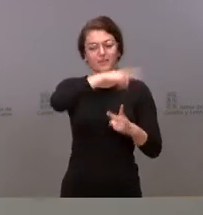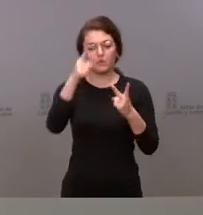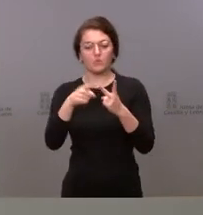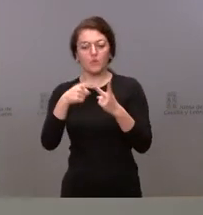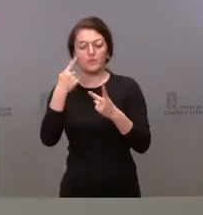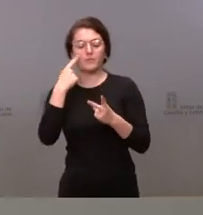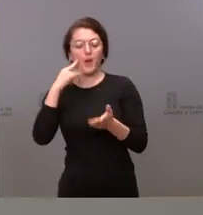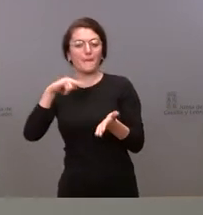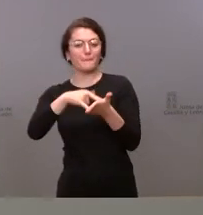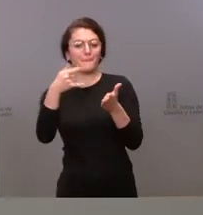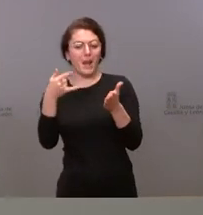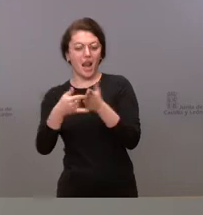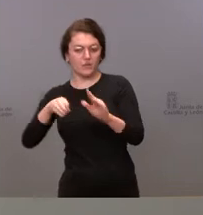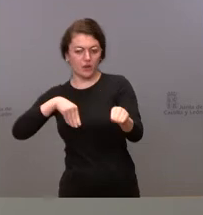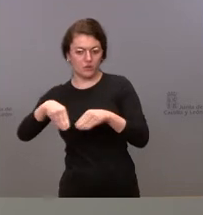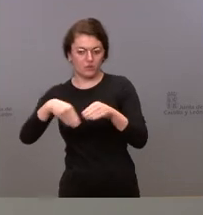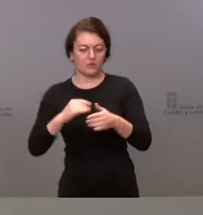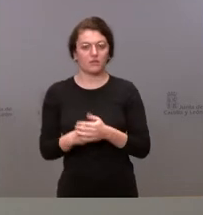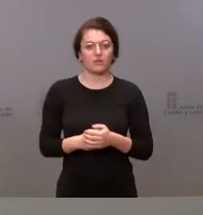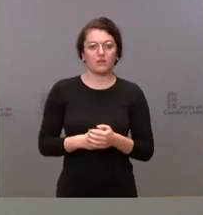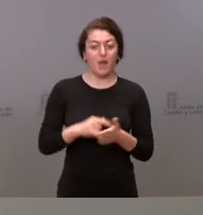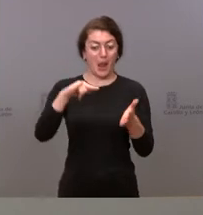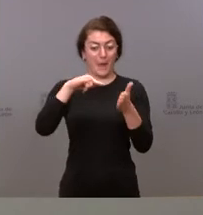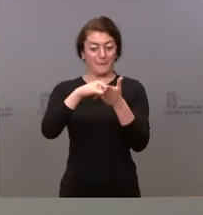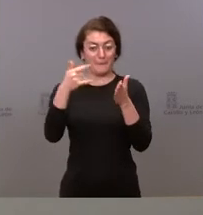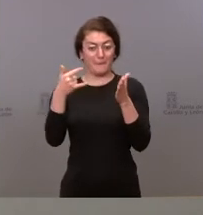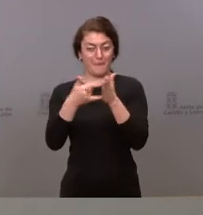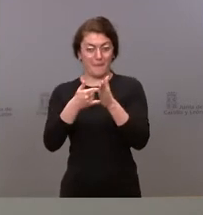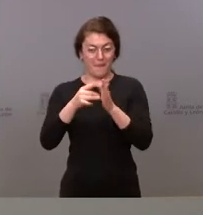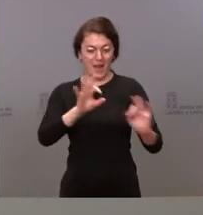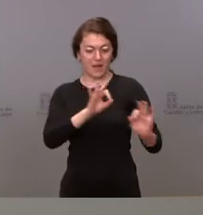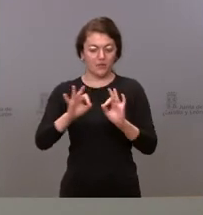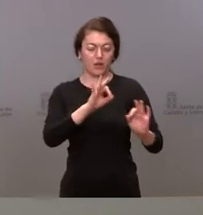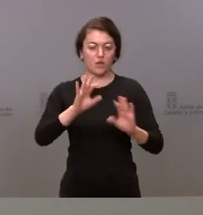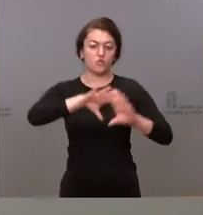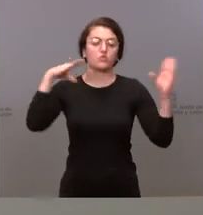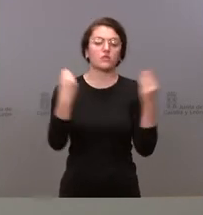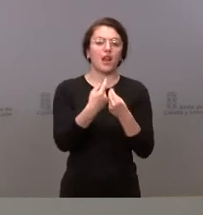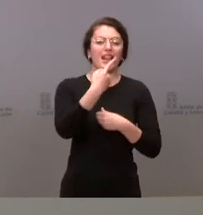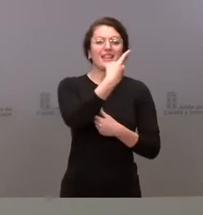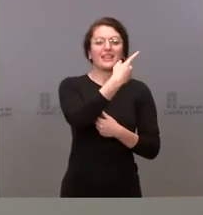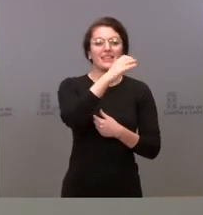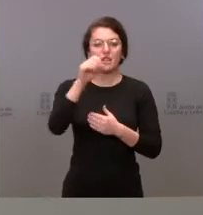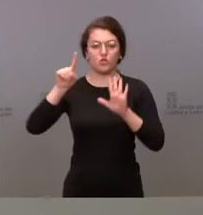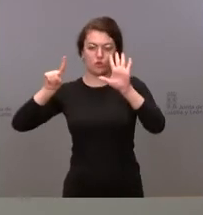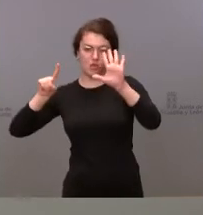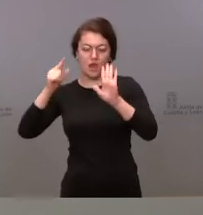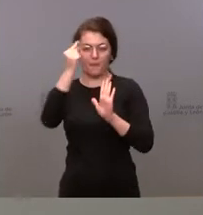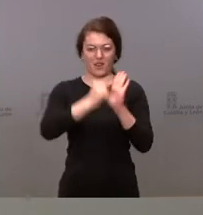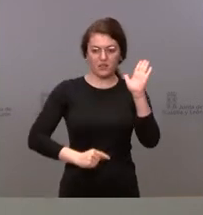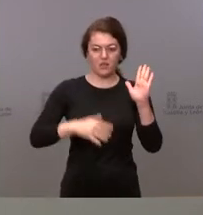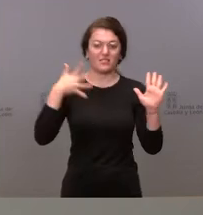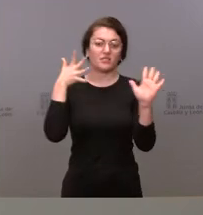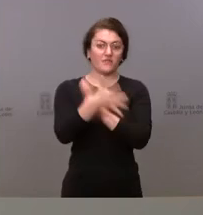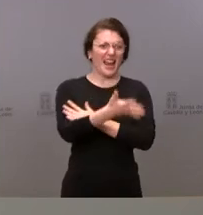La planificación son un total de 106 medidas que suponen más de 500 millones en estos